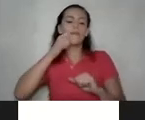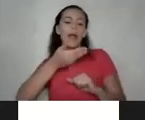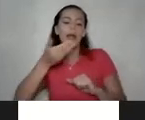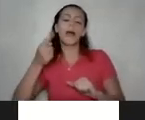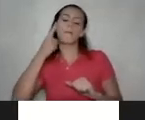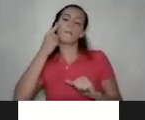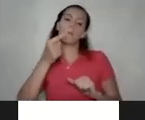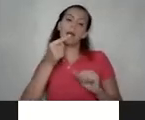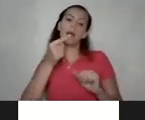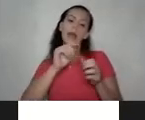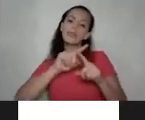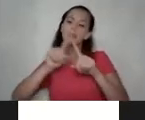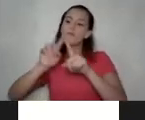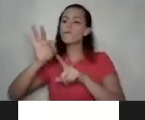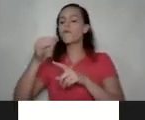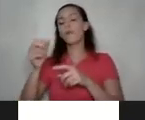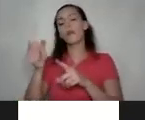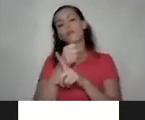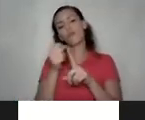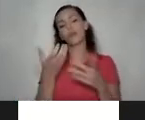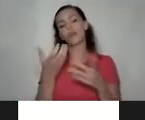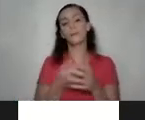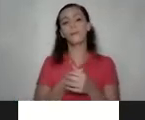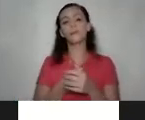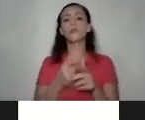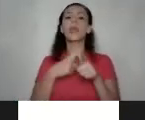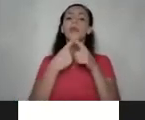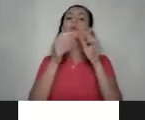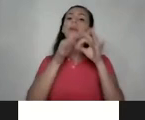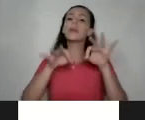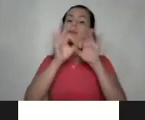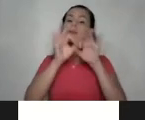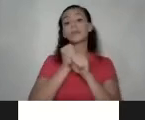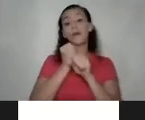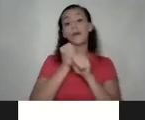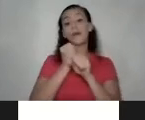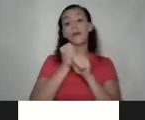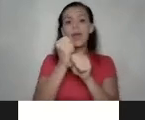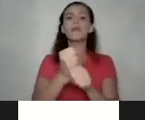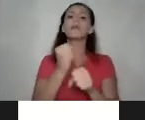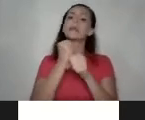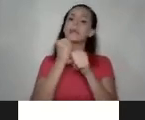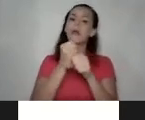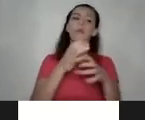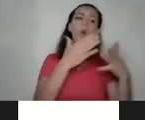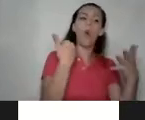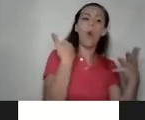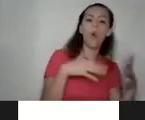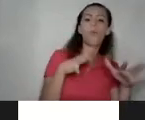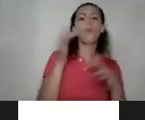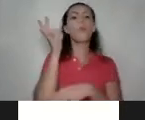diferentes formas de violencia entonces es importante que trabajemos que trabajemos tanto hombres como mujeres en